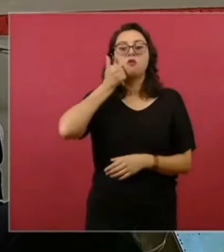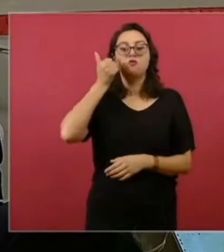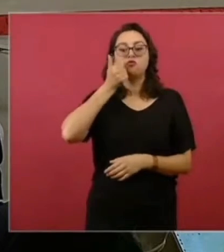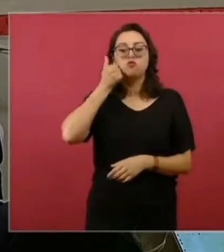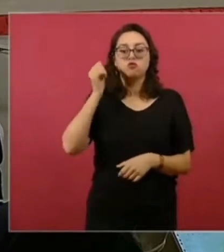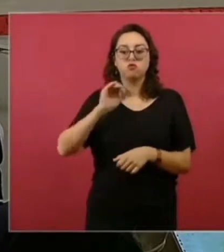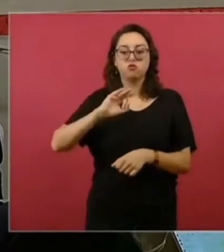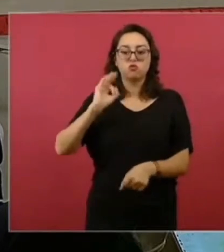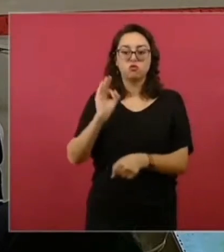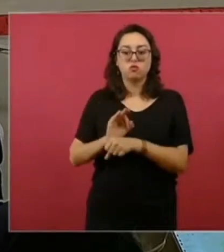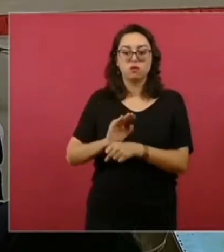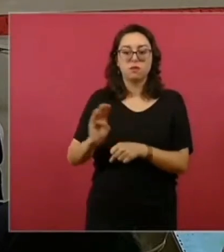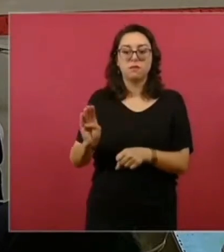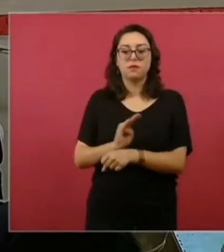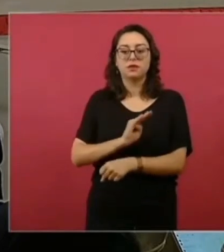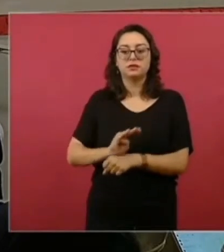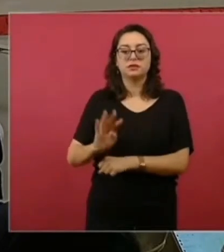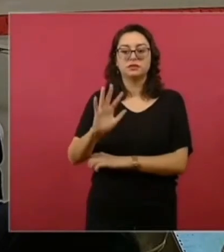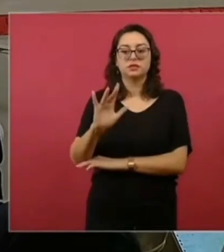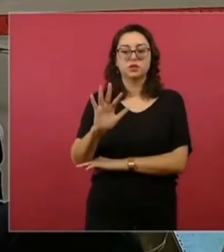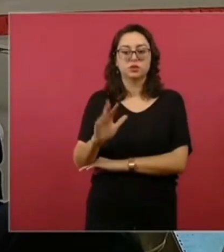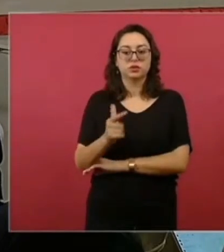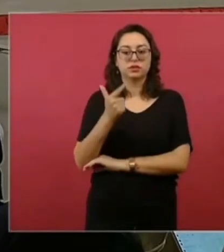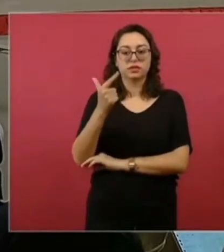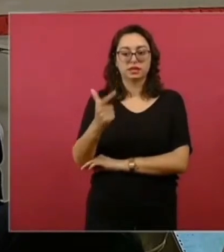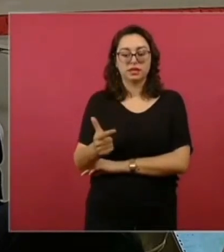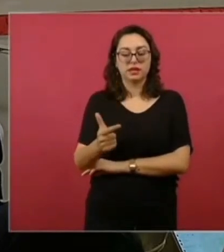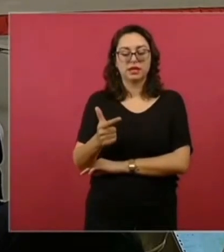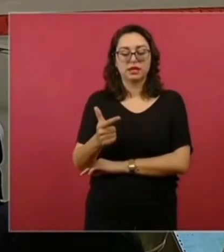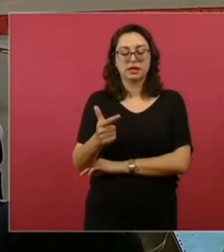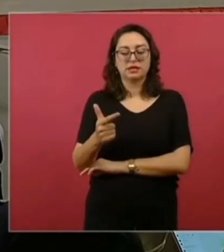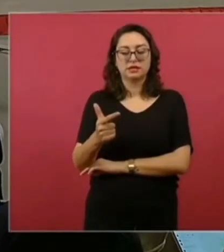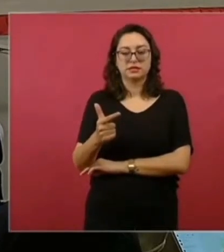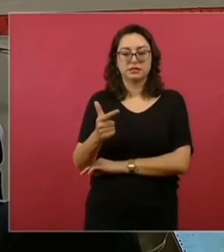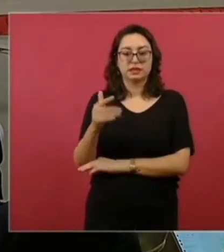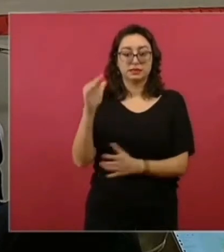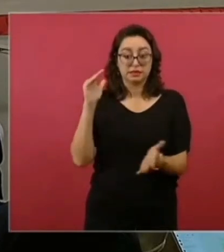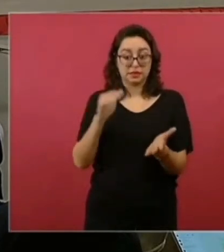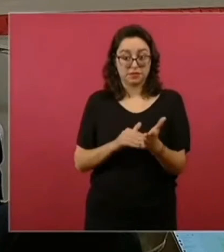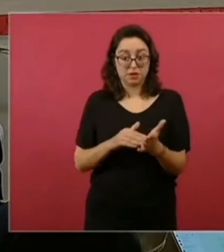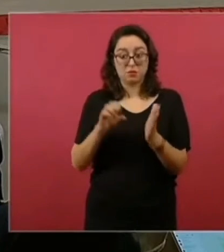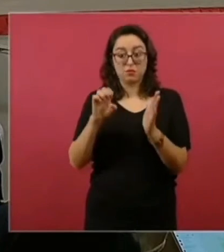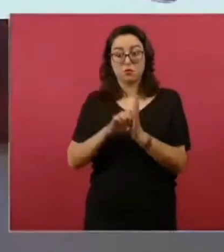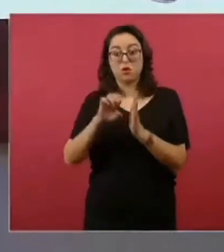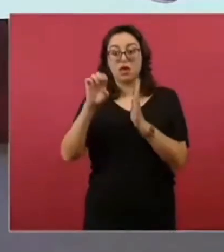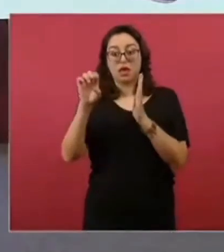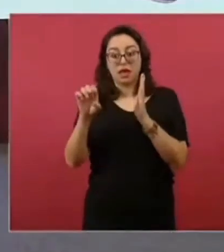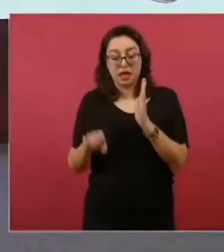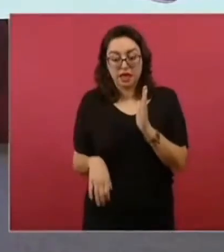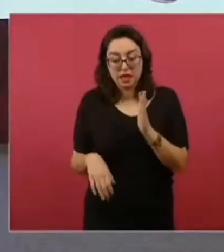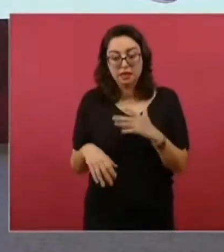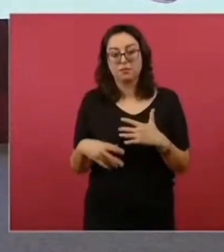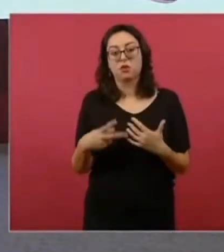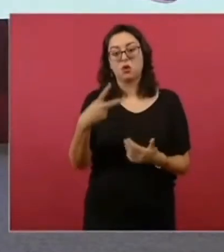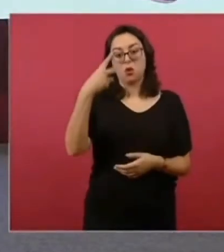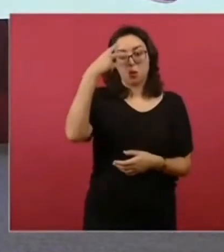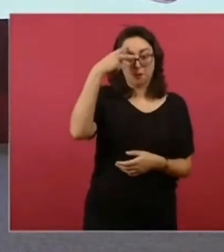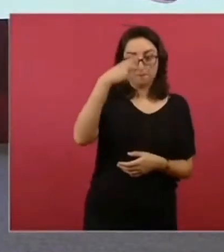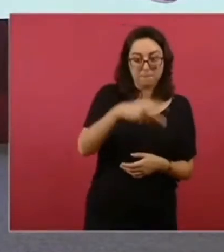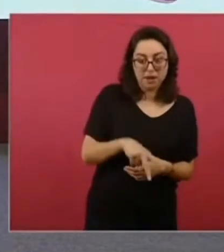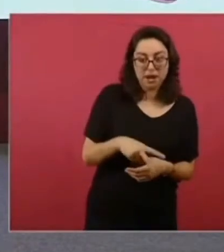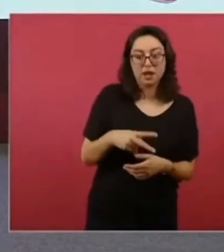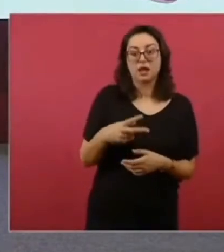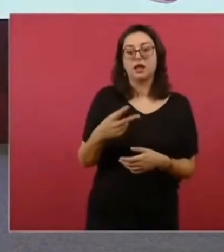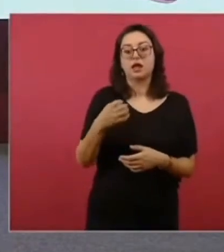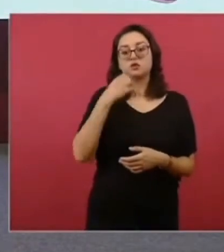que se encuentran en Escuelas México que se llaman México-República Mexicana o algún prócer como Benito